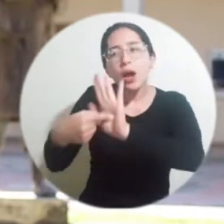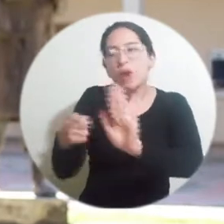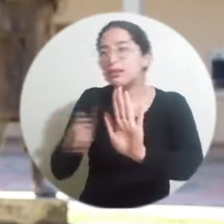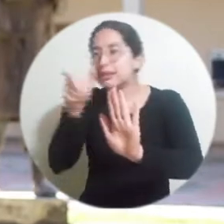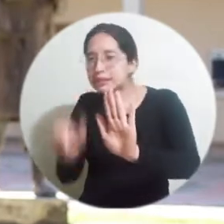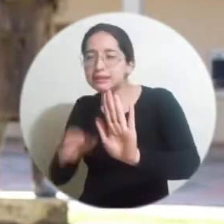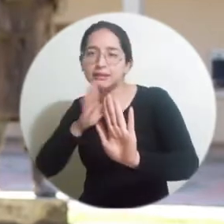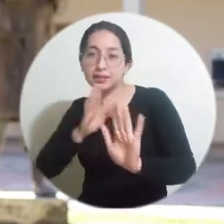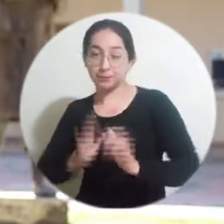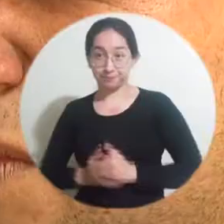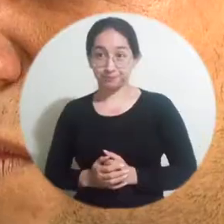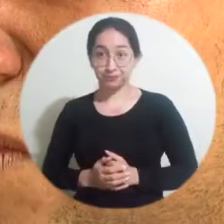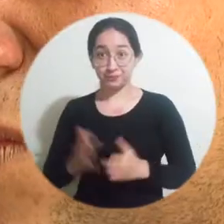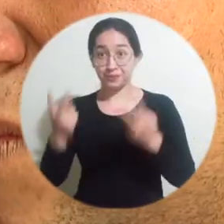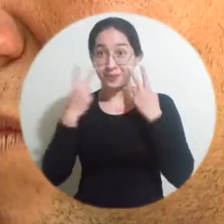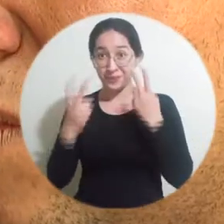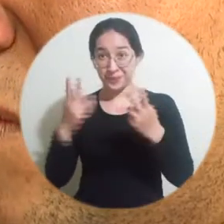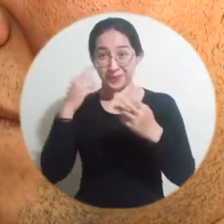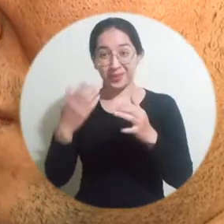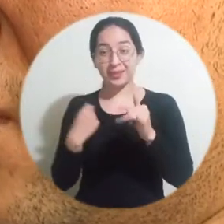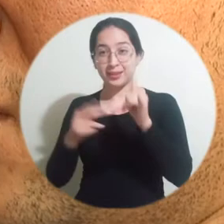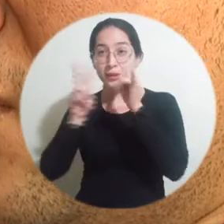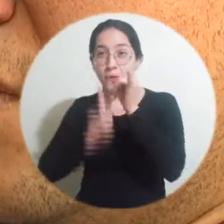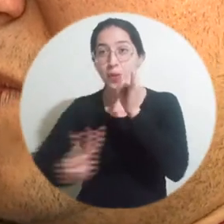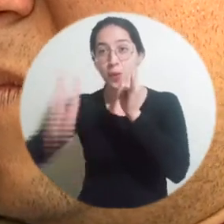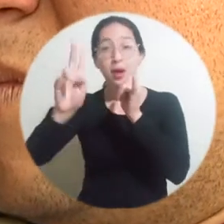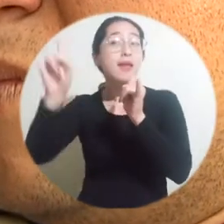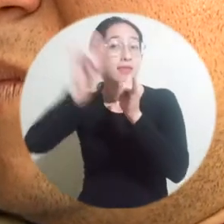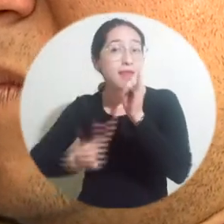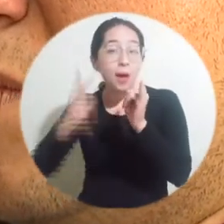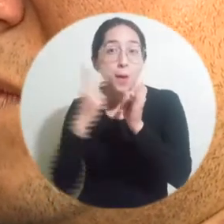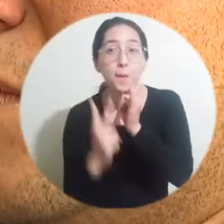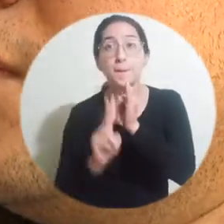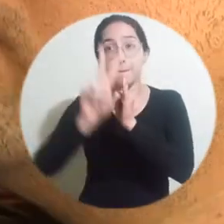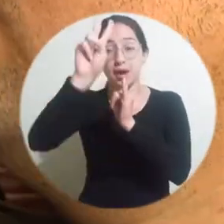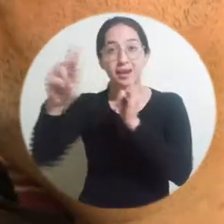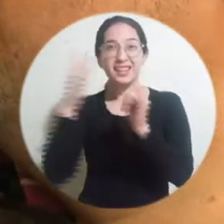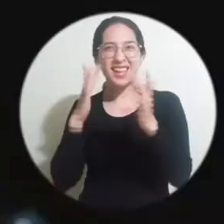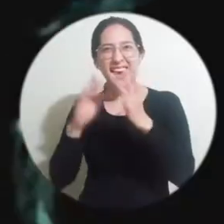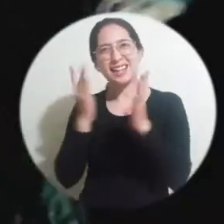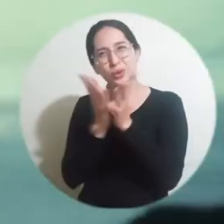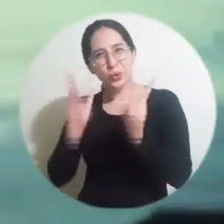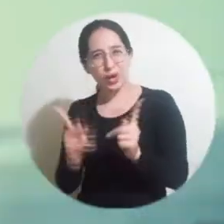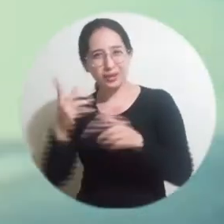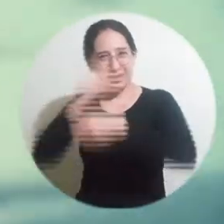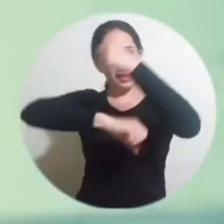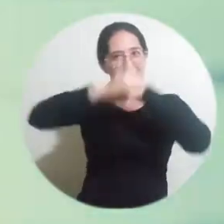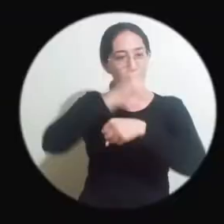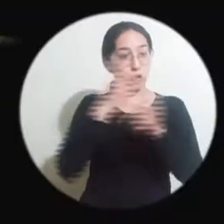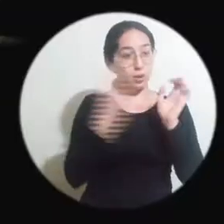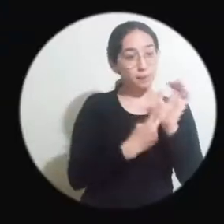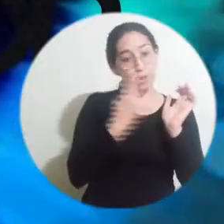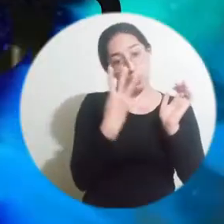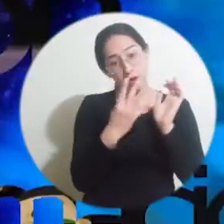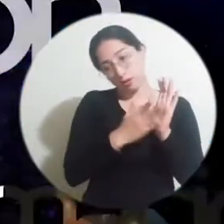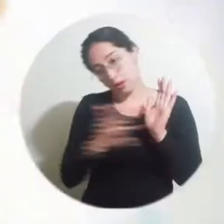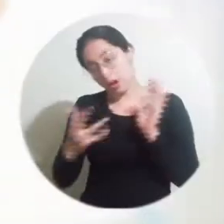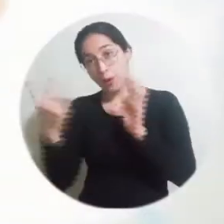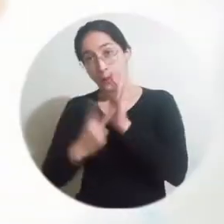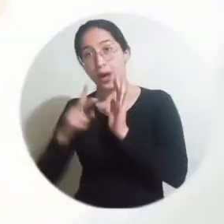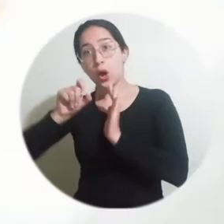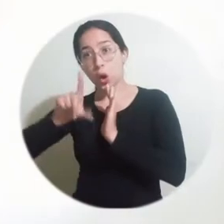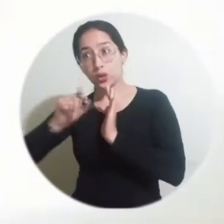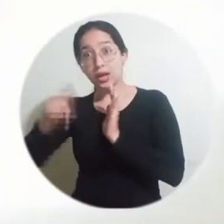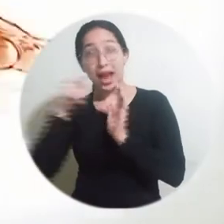realizadores que están ahí detrás. La serie audiovisual contará con ocho historias elaboradas por quienes fueron estudiantes entre 2004 y